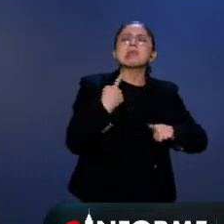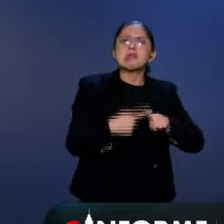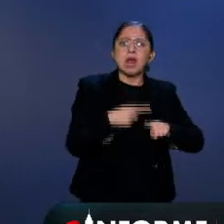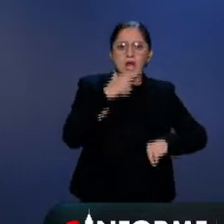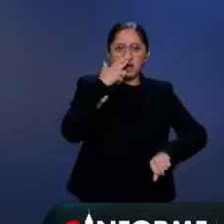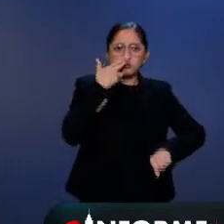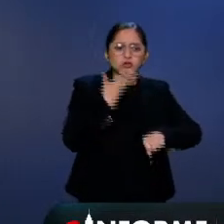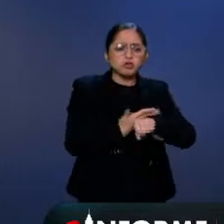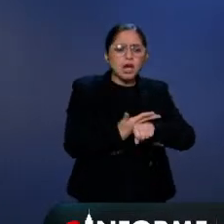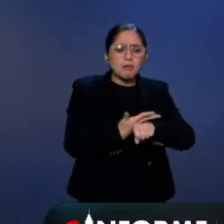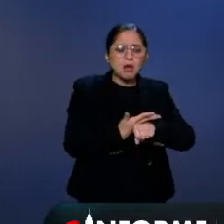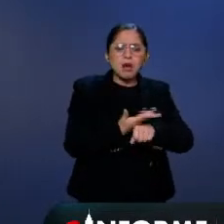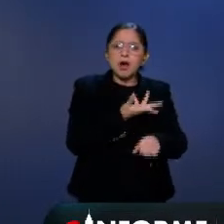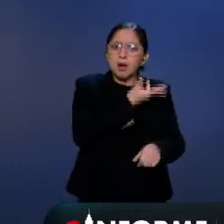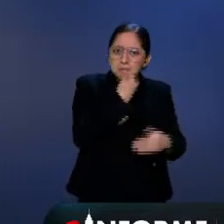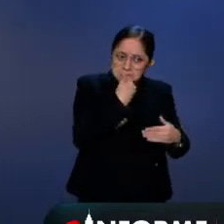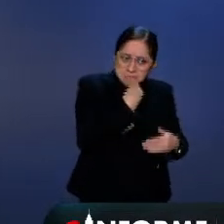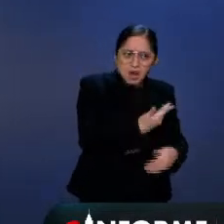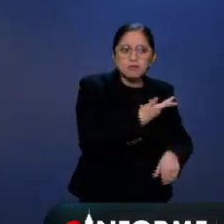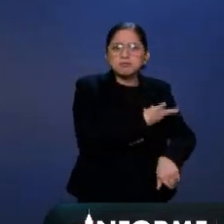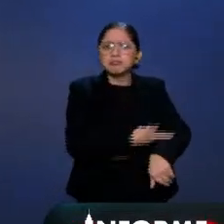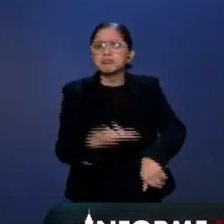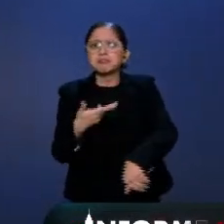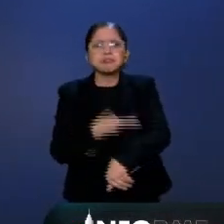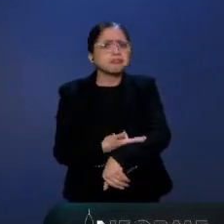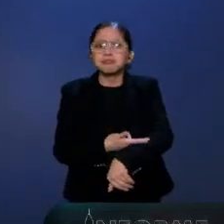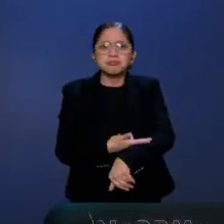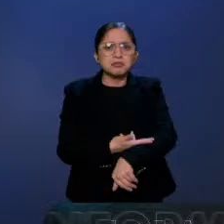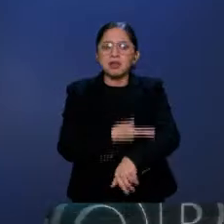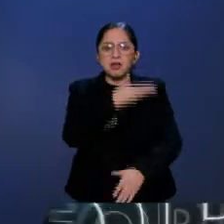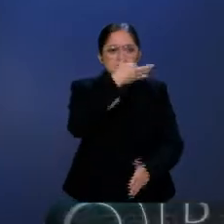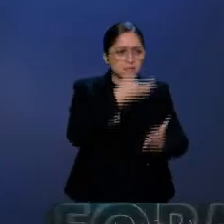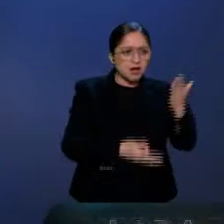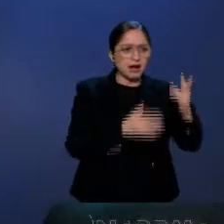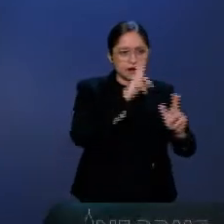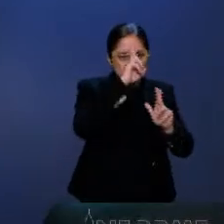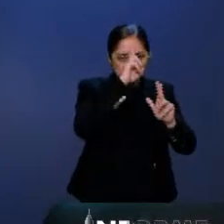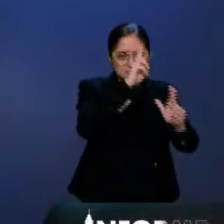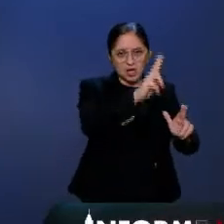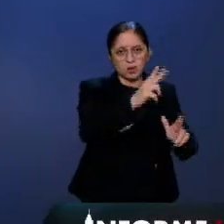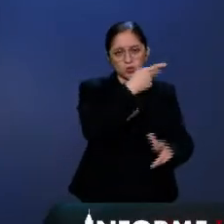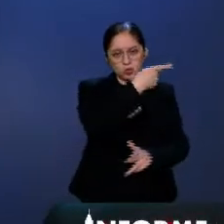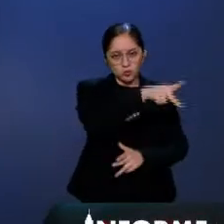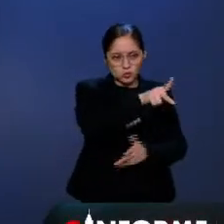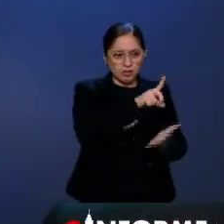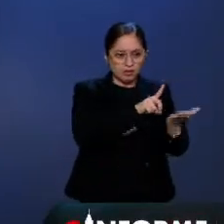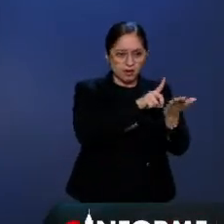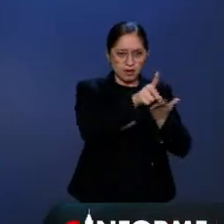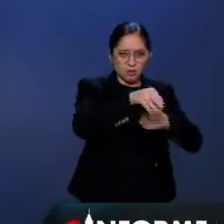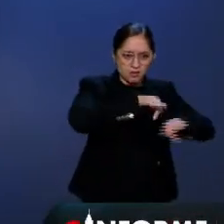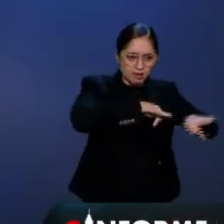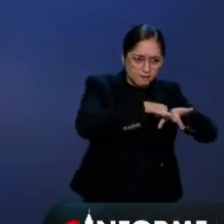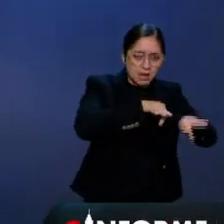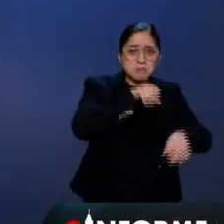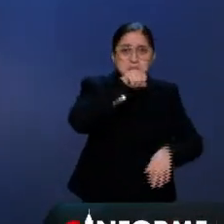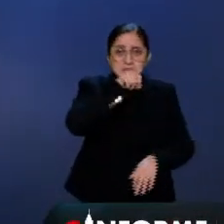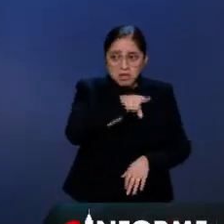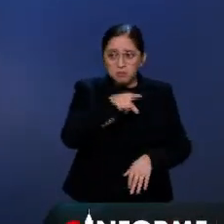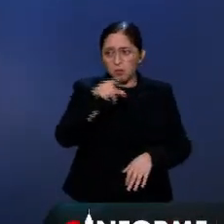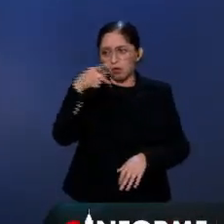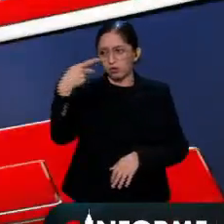accidente porque ocurrió debido a una serie de violaciones, tanto a derechos laborales como de explotación minera. Ve usted.